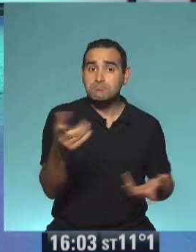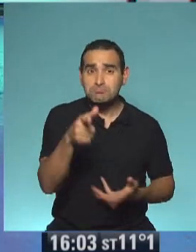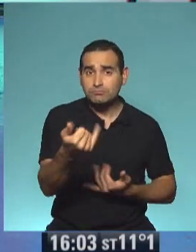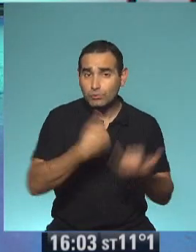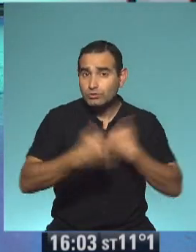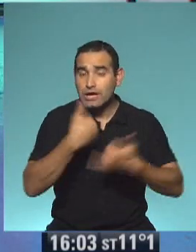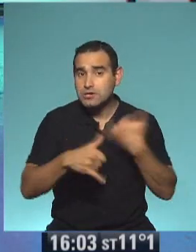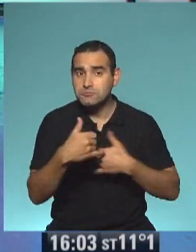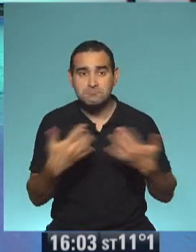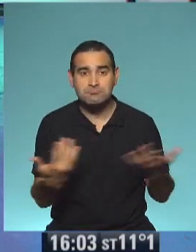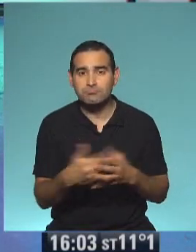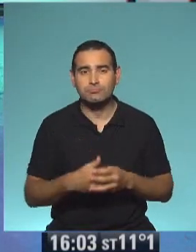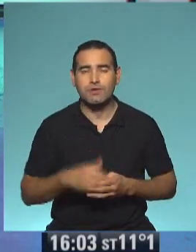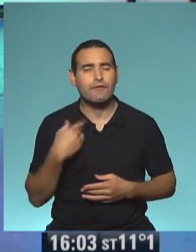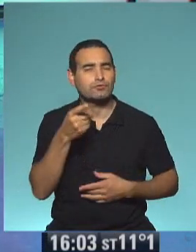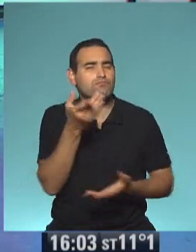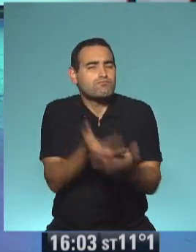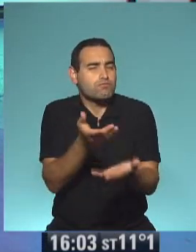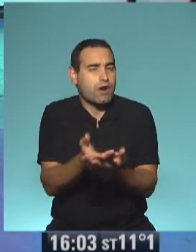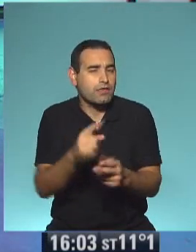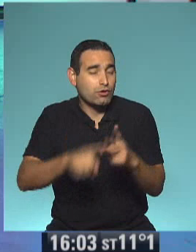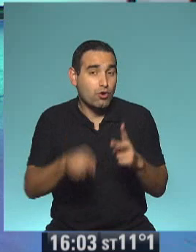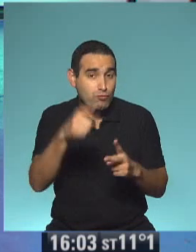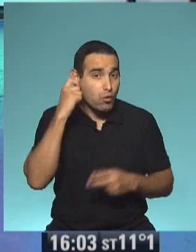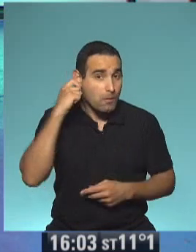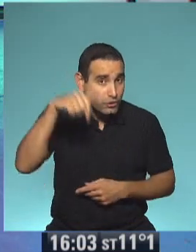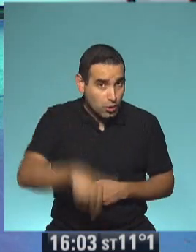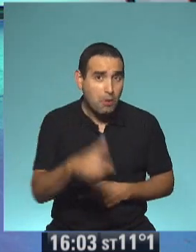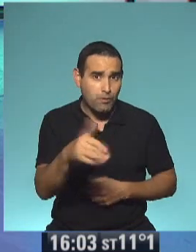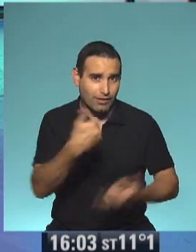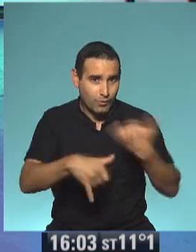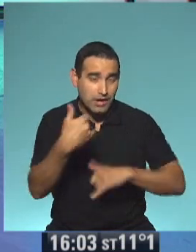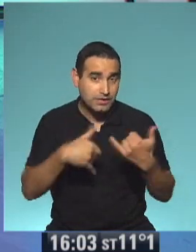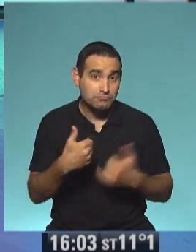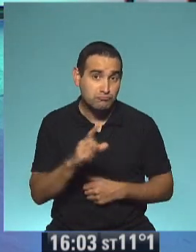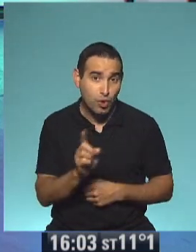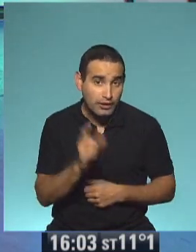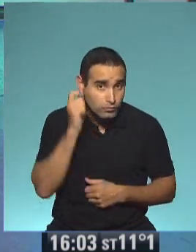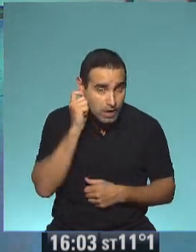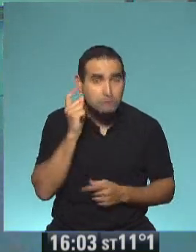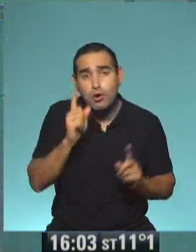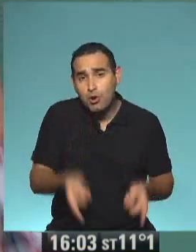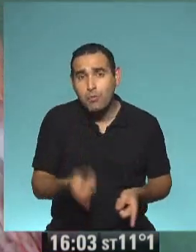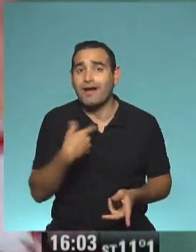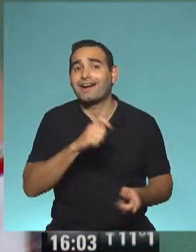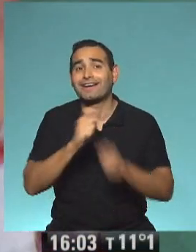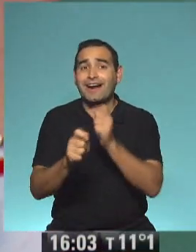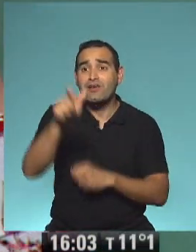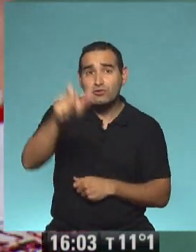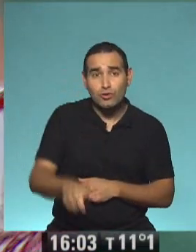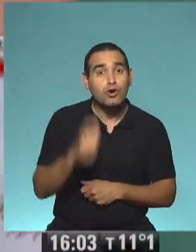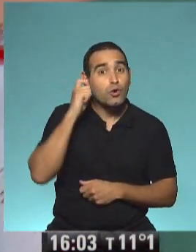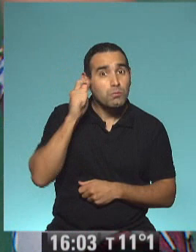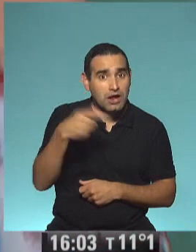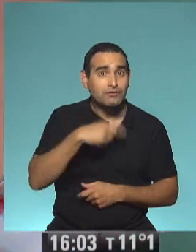comentar. Oh, a ver, dos propuestas les hago. Si hoy es su cumpleaños, nos los pueden contar. Y si no, pueden mandarle regalitos a alguien que va a cumplir